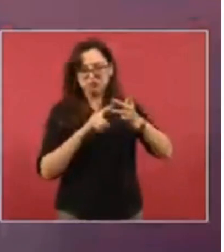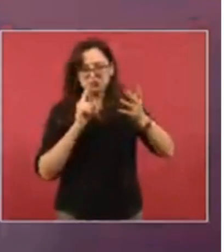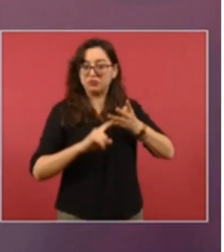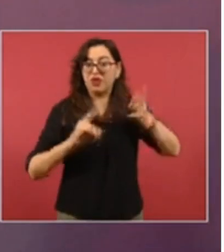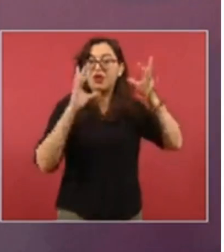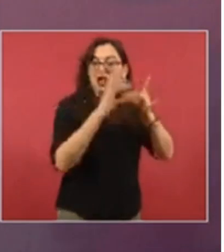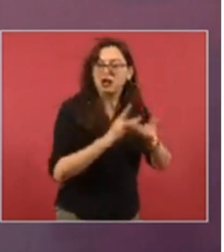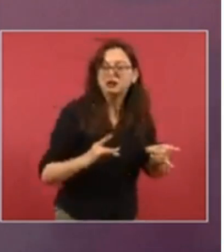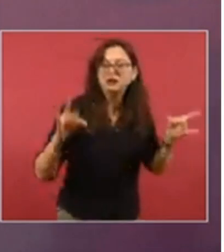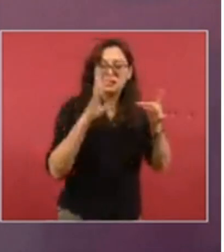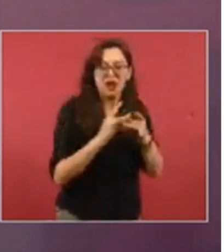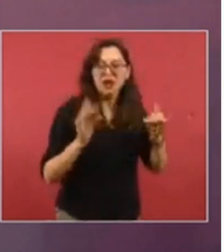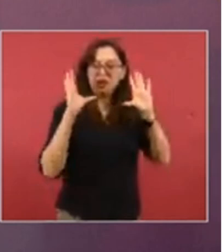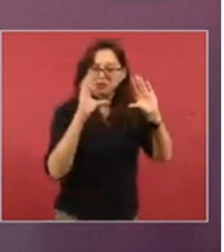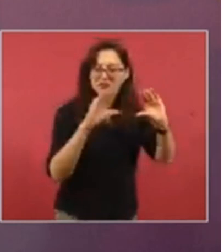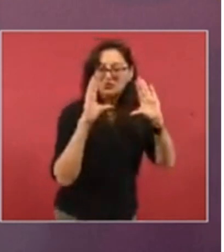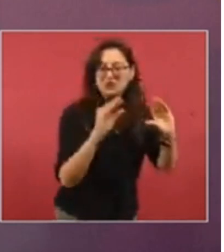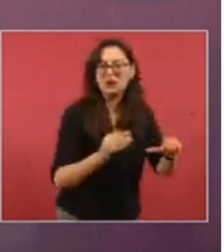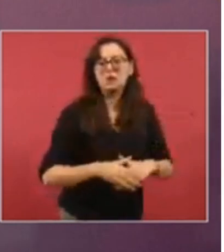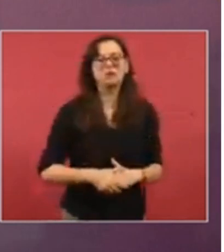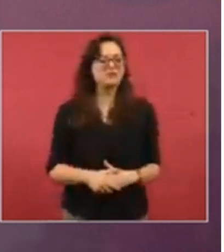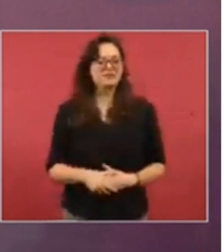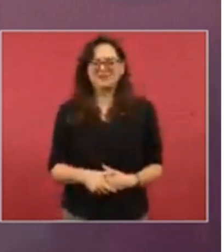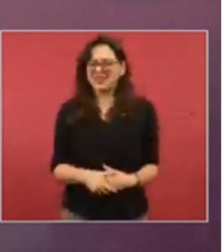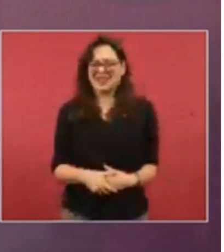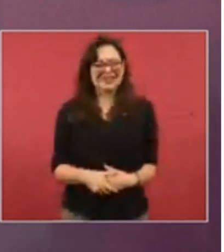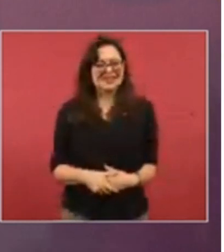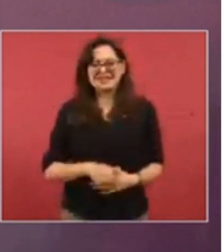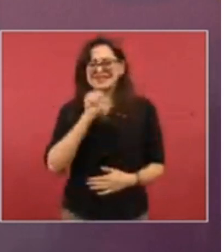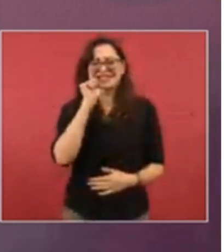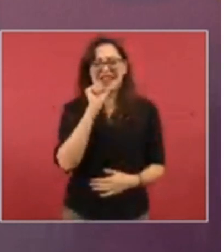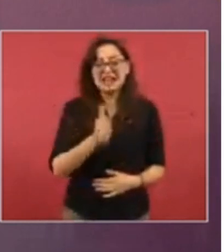no lo que hay son series